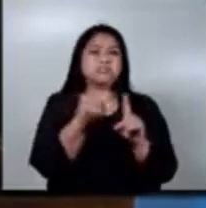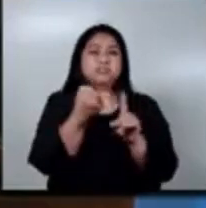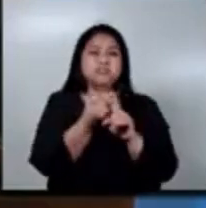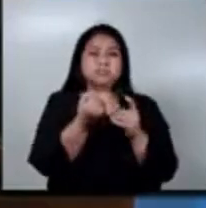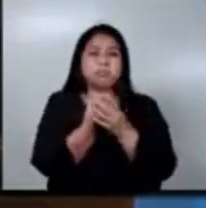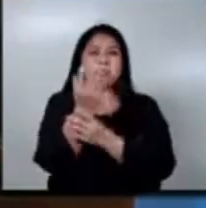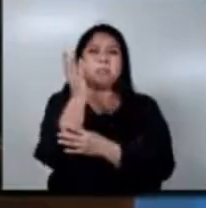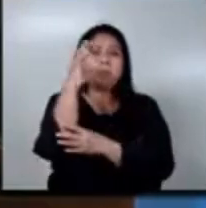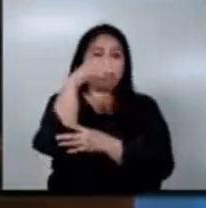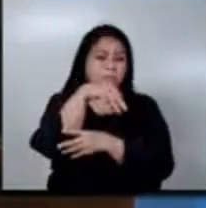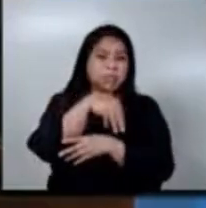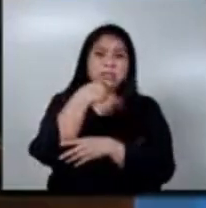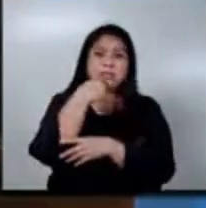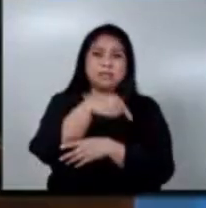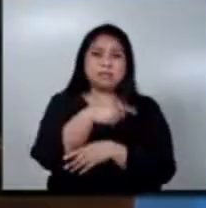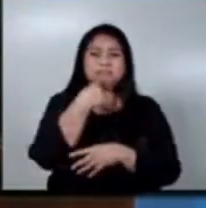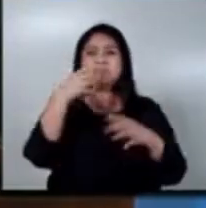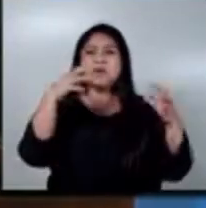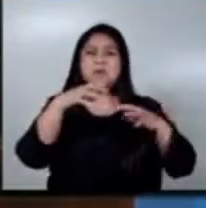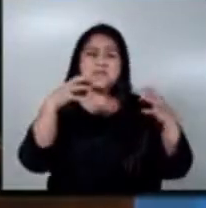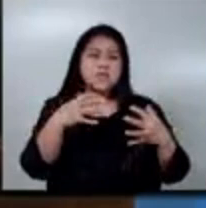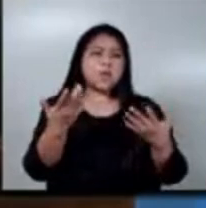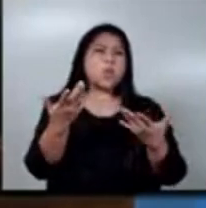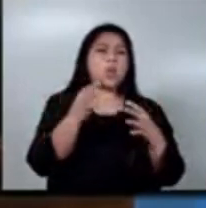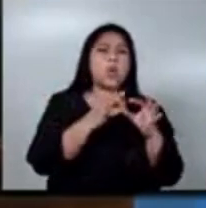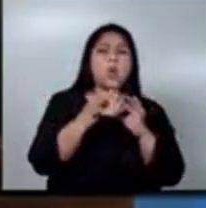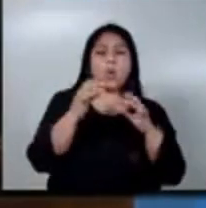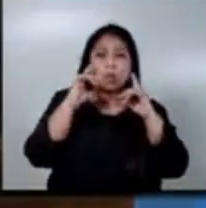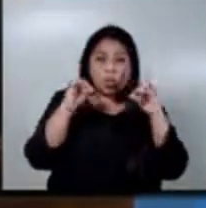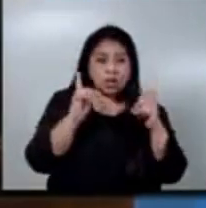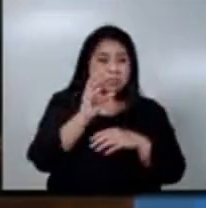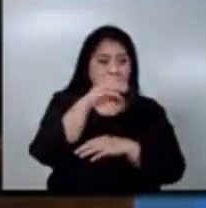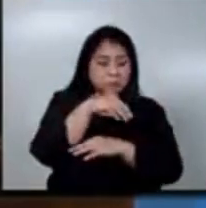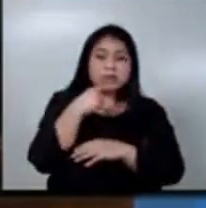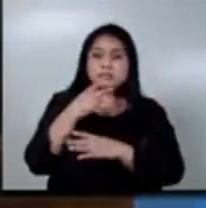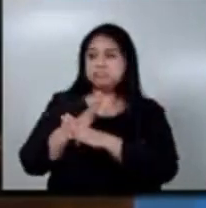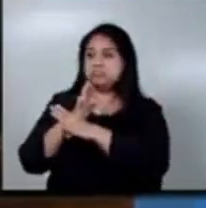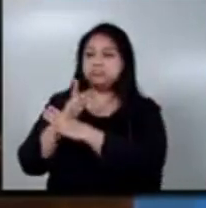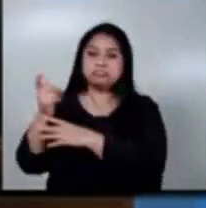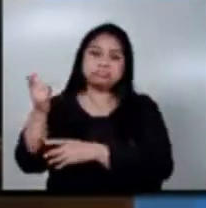por eventos climáticos catastróficos, ya sea por exceso de lluvia o sequía.